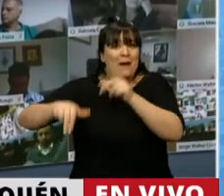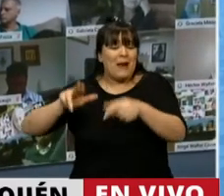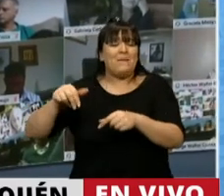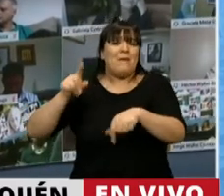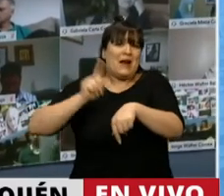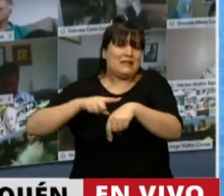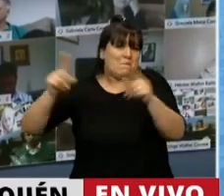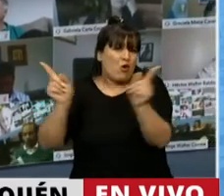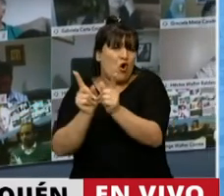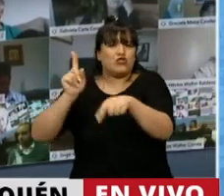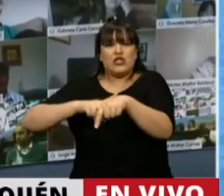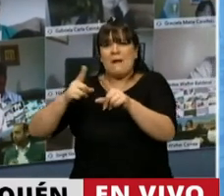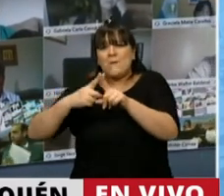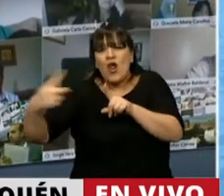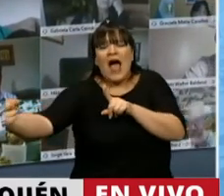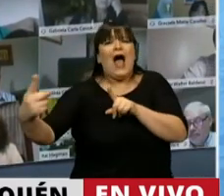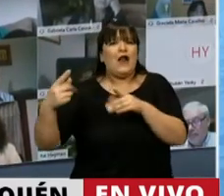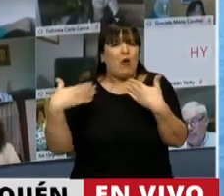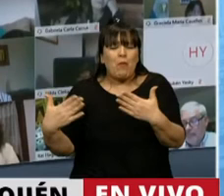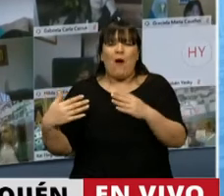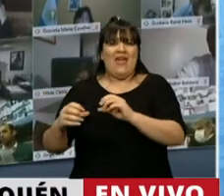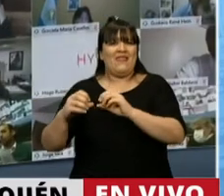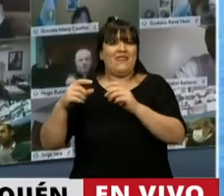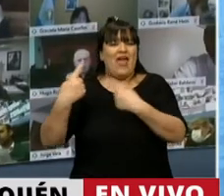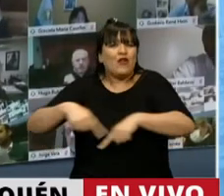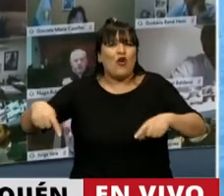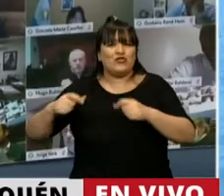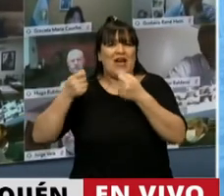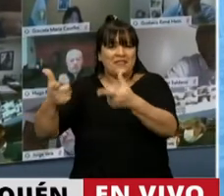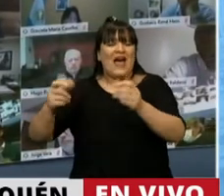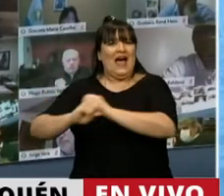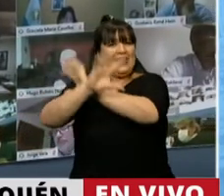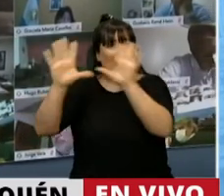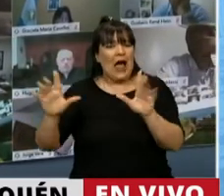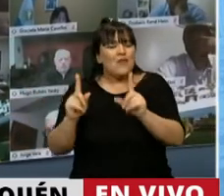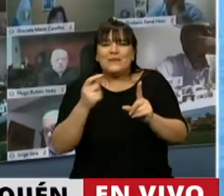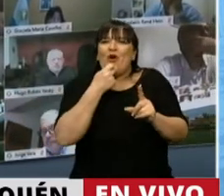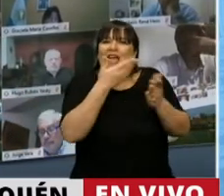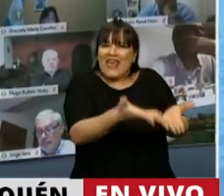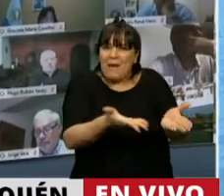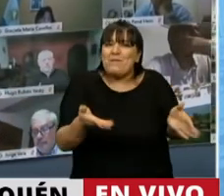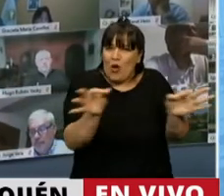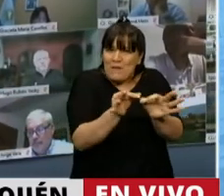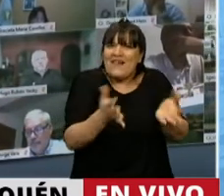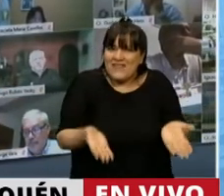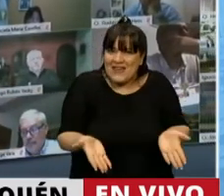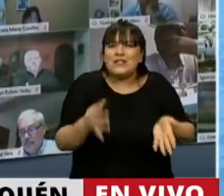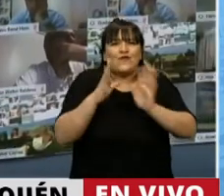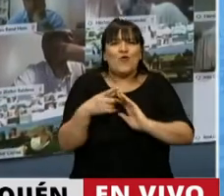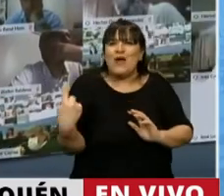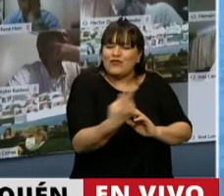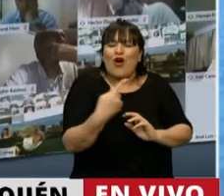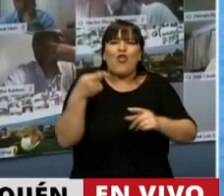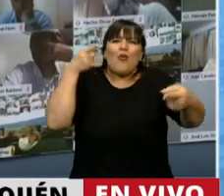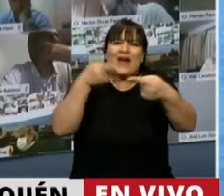y largo plazo que den previsibilidad, claridad, certidumbre y objetivos concretos de que queremos y pretendemos